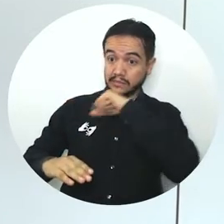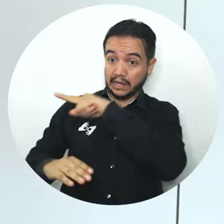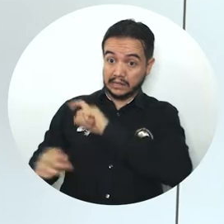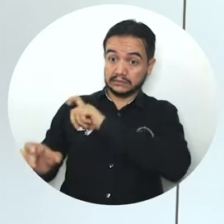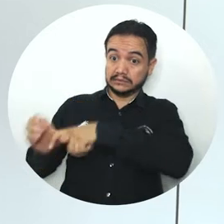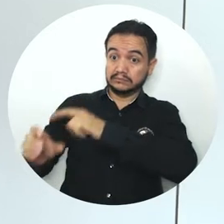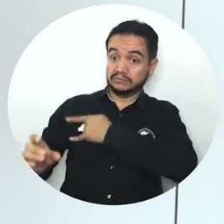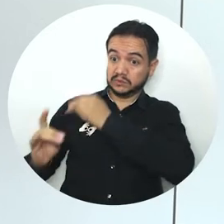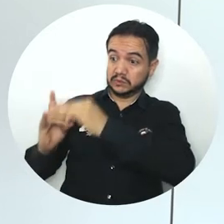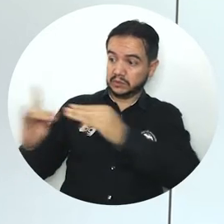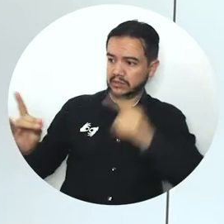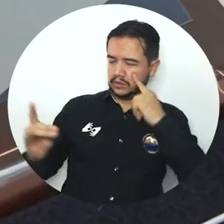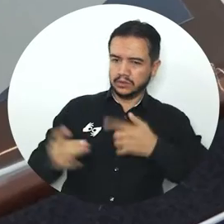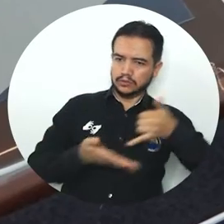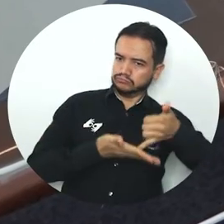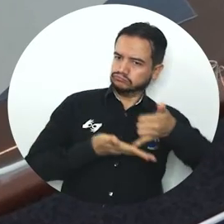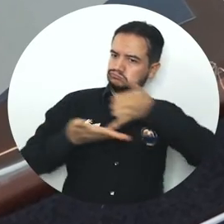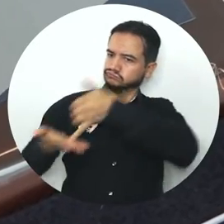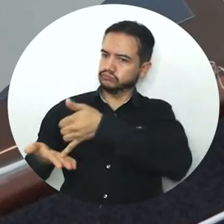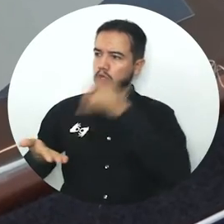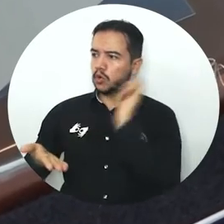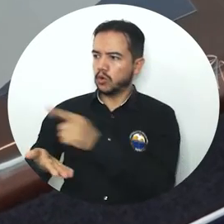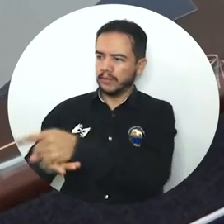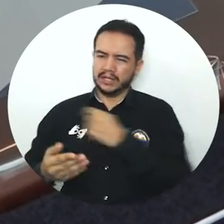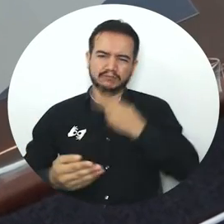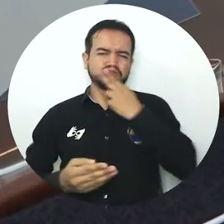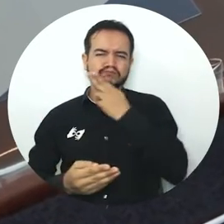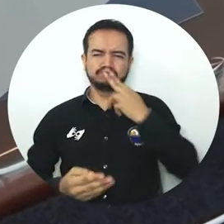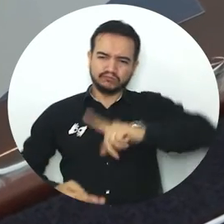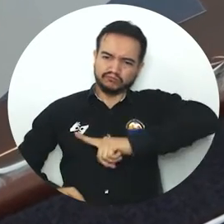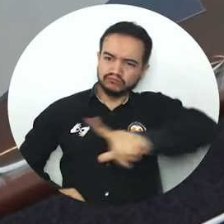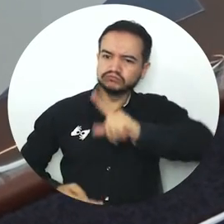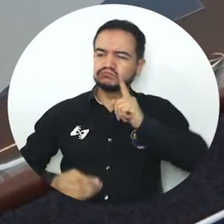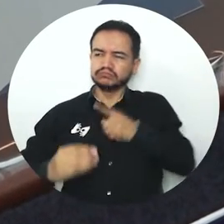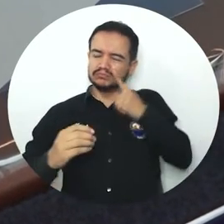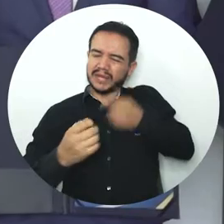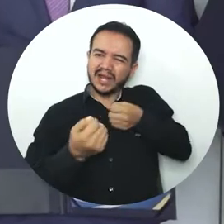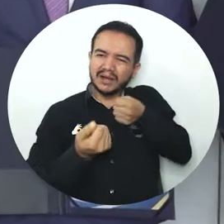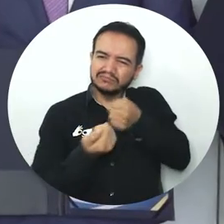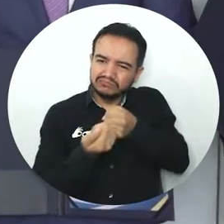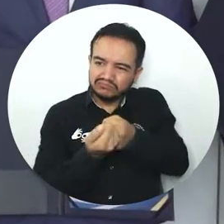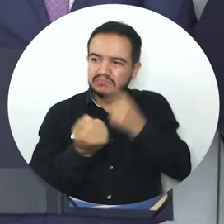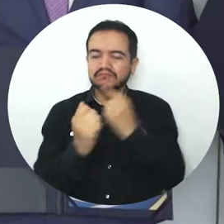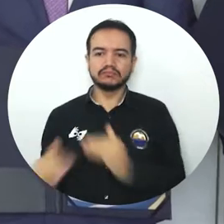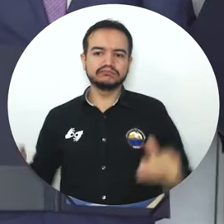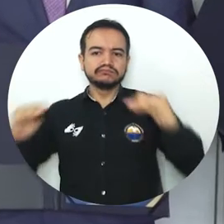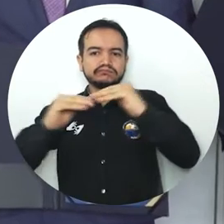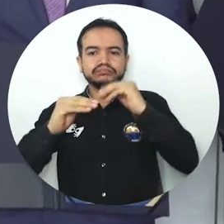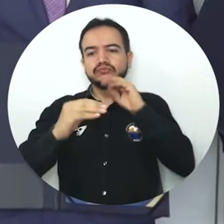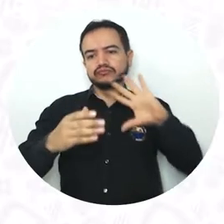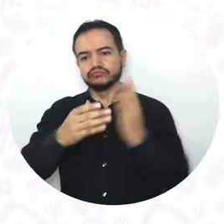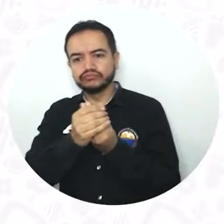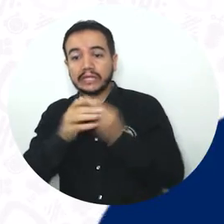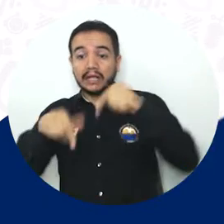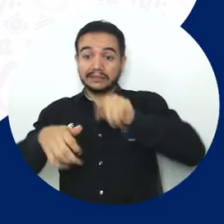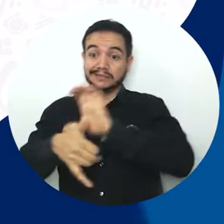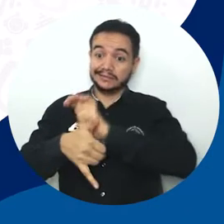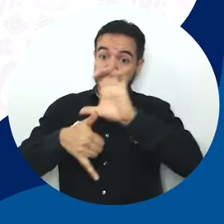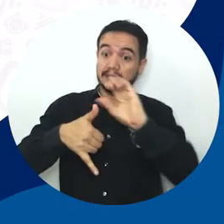reconocimiento por su liderazgo y compromiso con el desarrollo incluyente, equitativo e innovador de la región Caribe y Colombia.